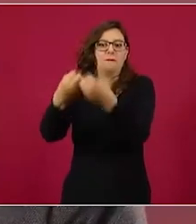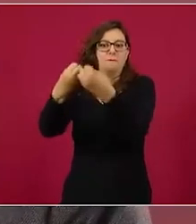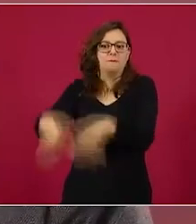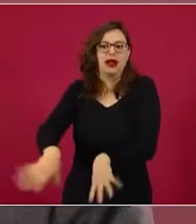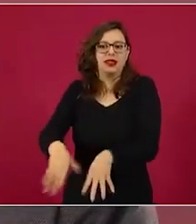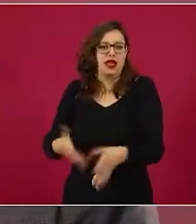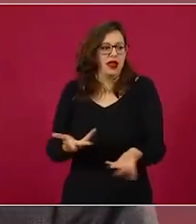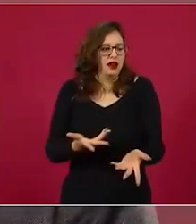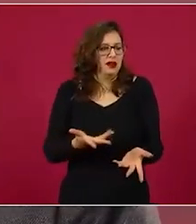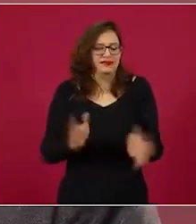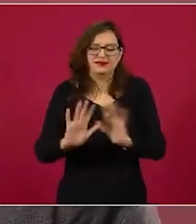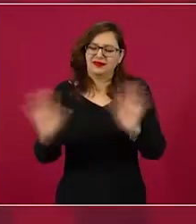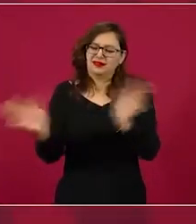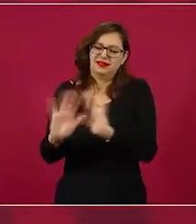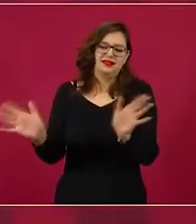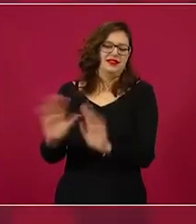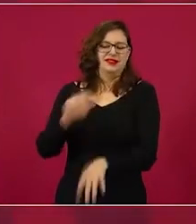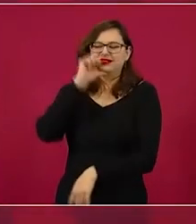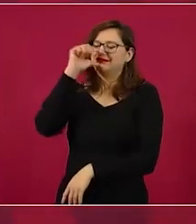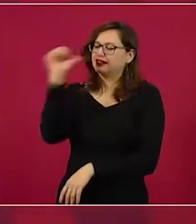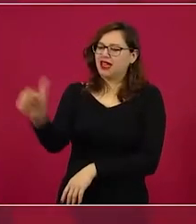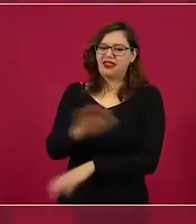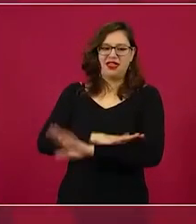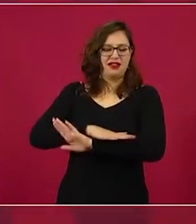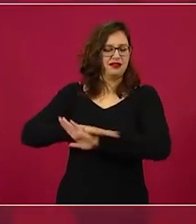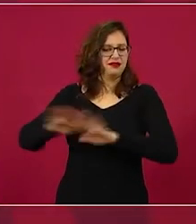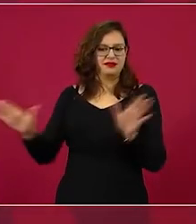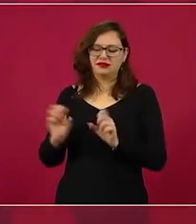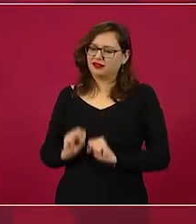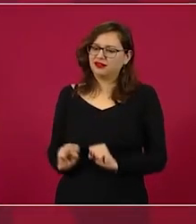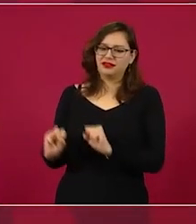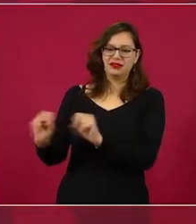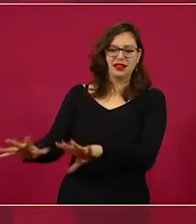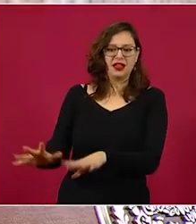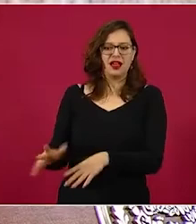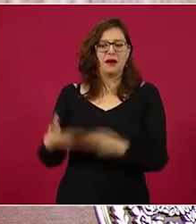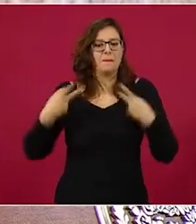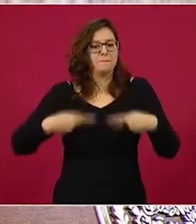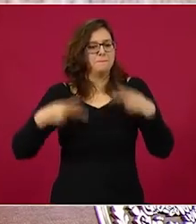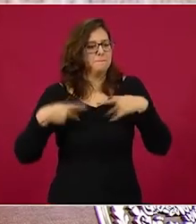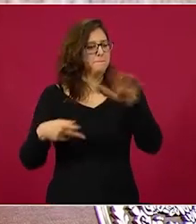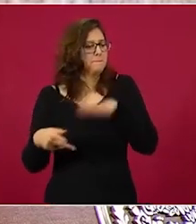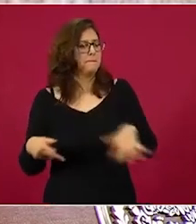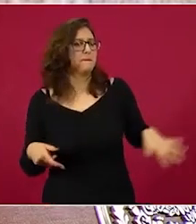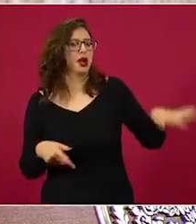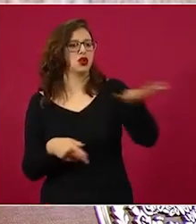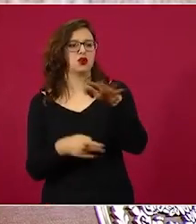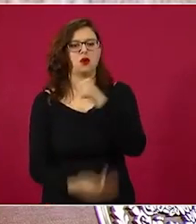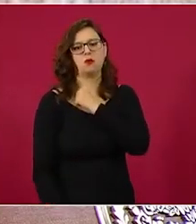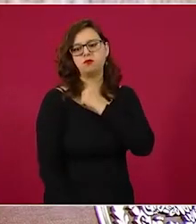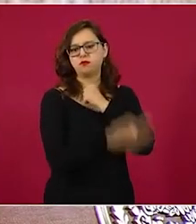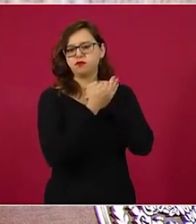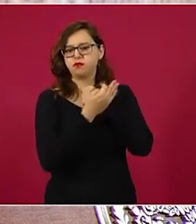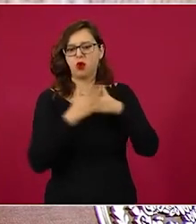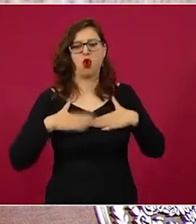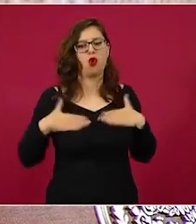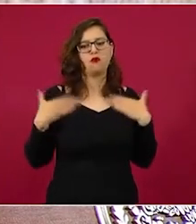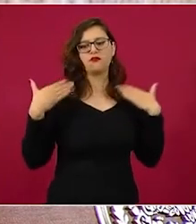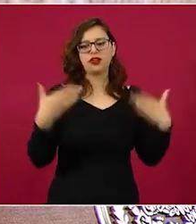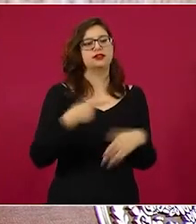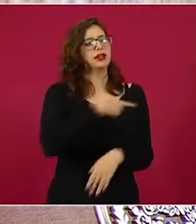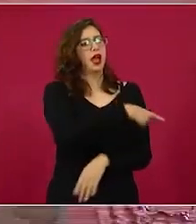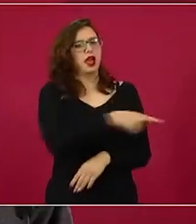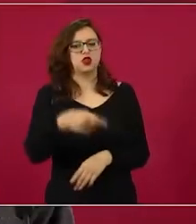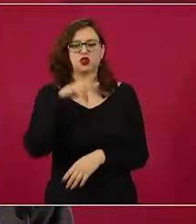Hay que tenerle confianza al pueblo, el pueblo es mayor de edad, hay que